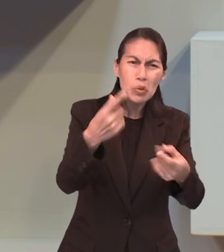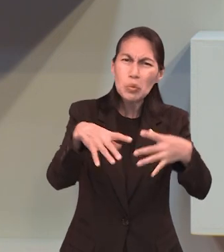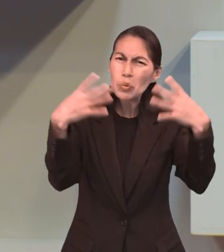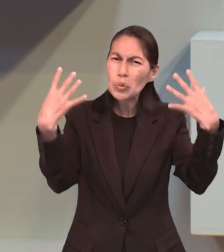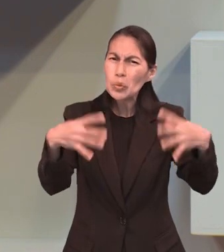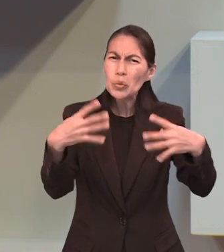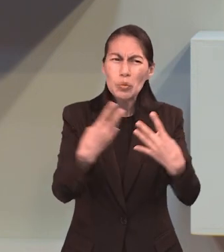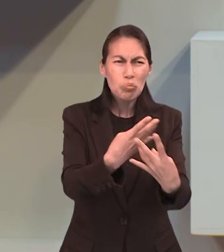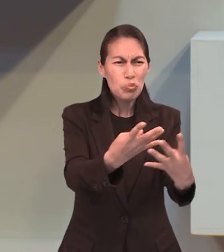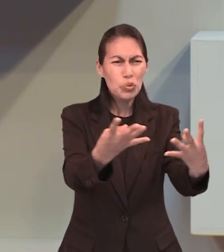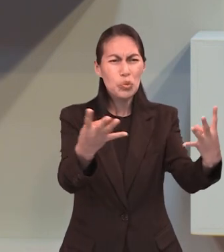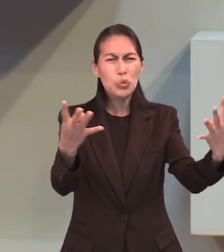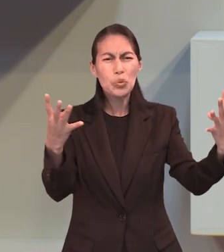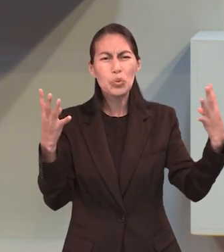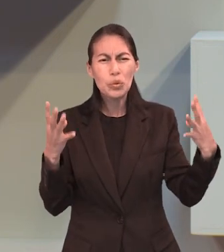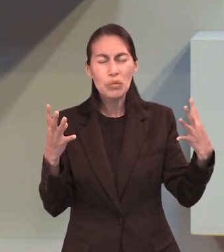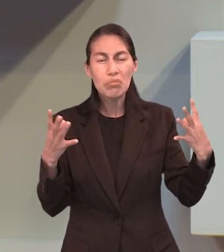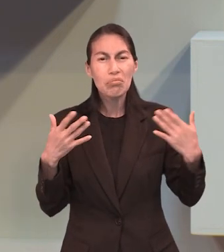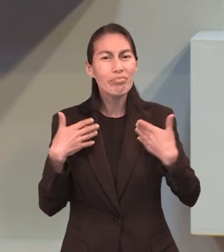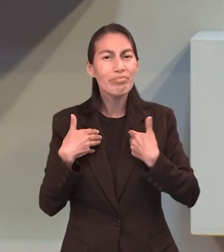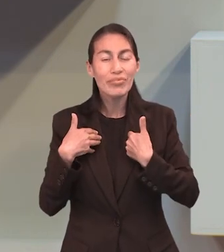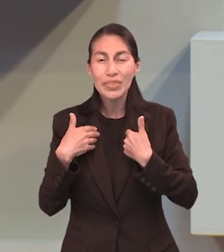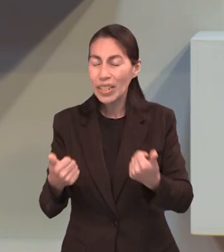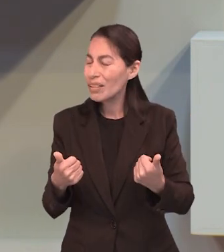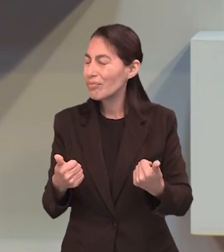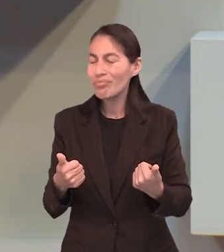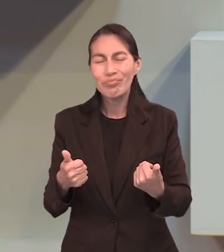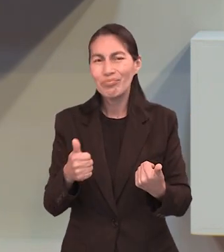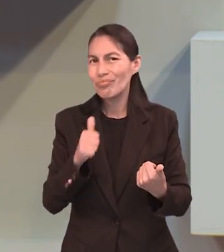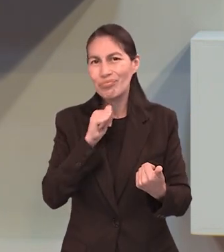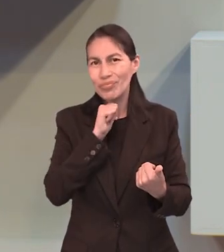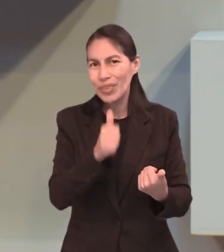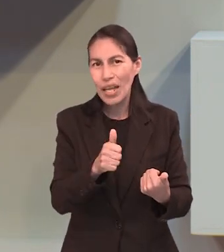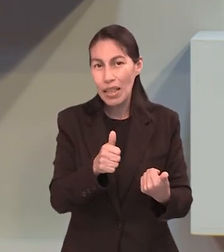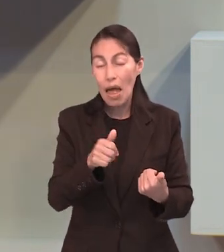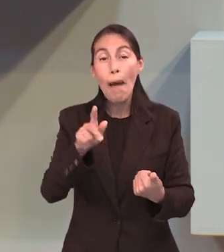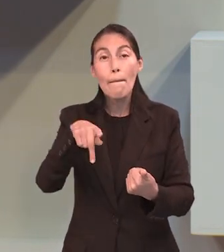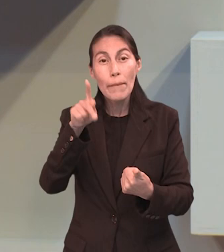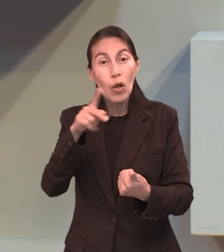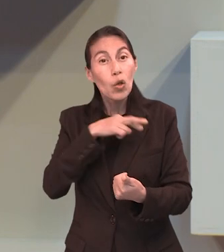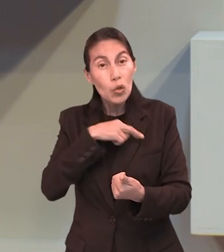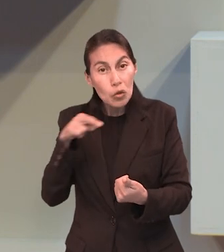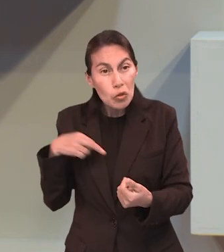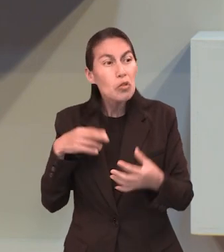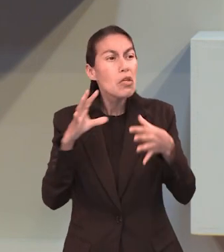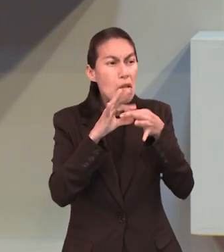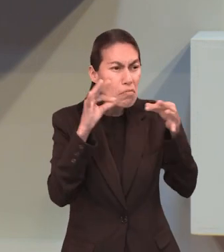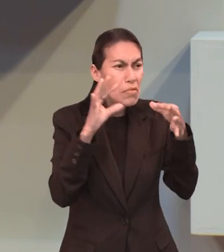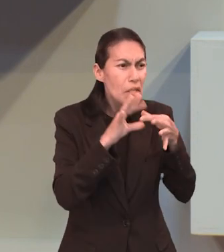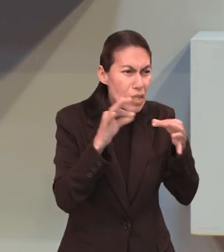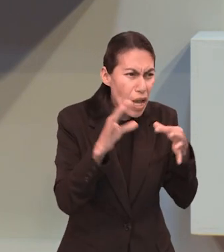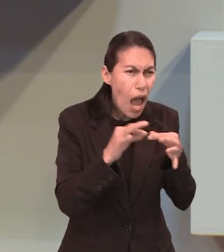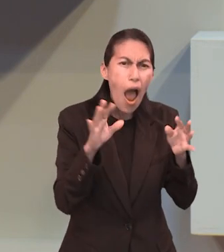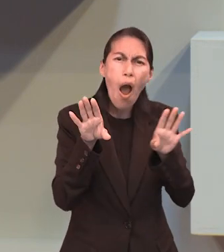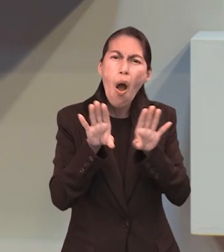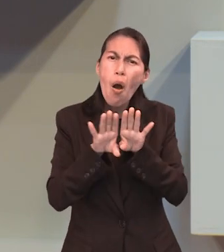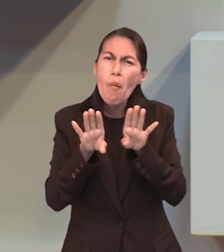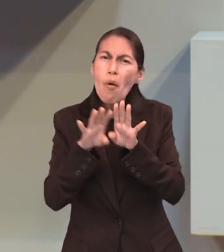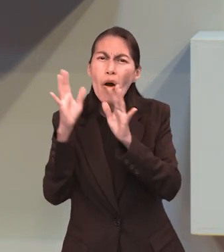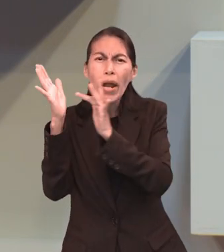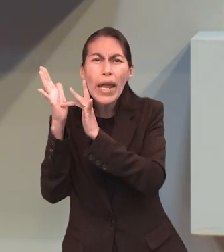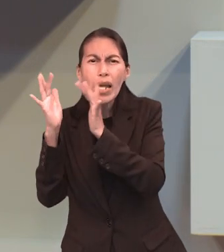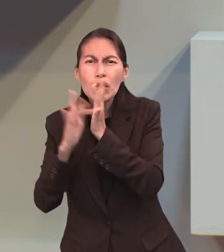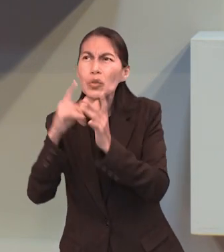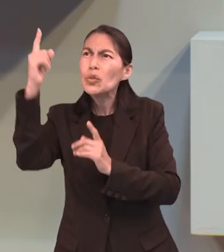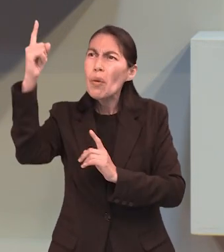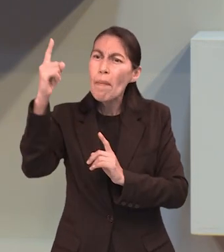que necesita entender este sacrificio como lo hizo Jesús en la cruz del Calvario.